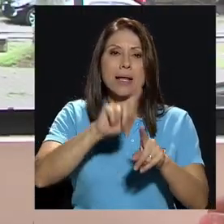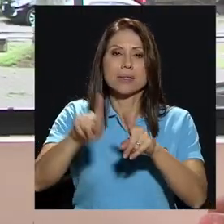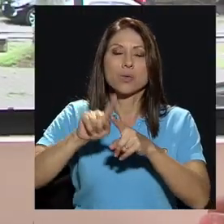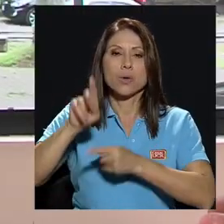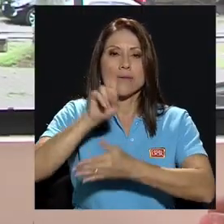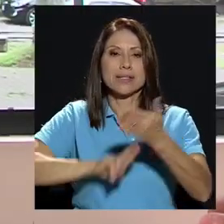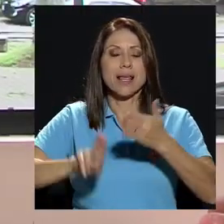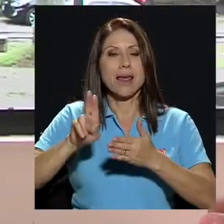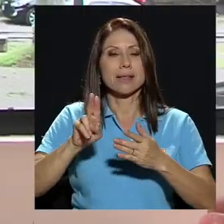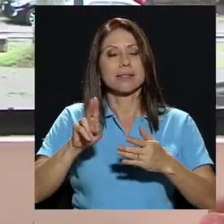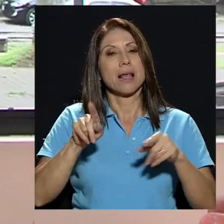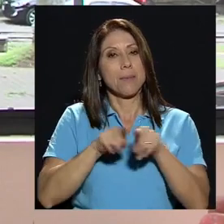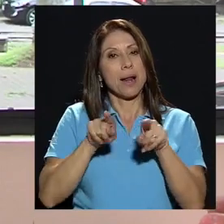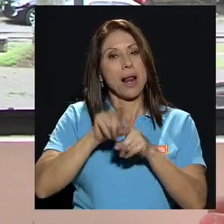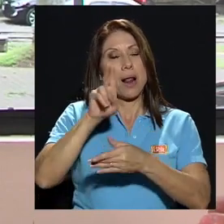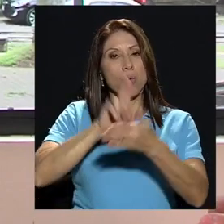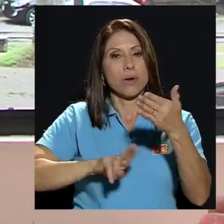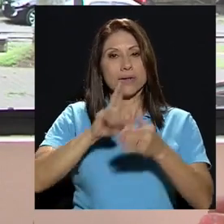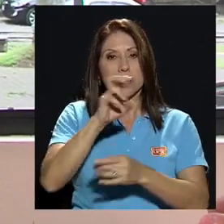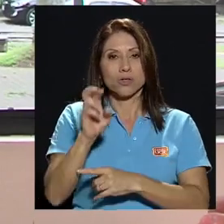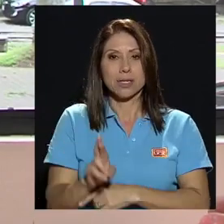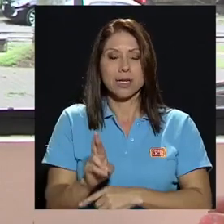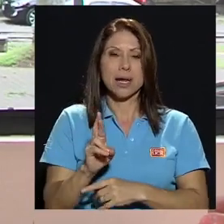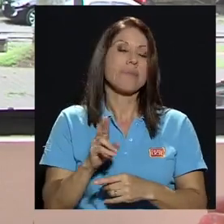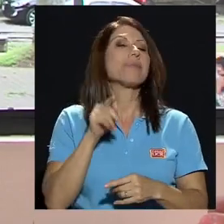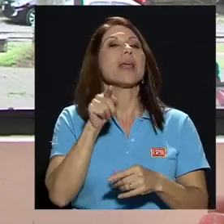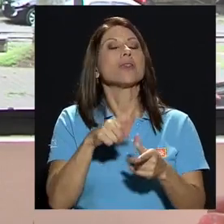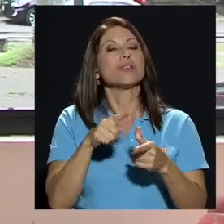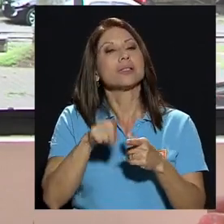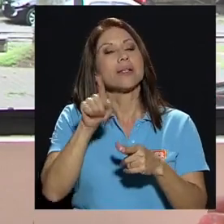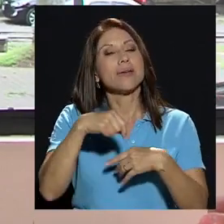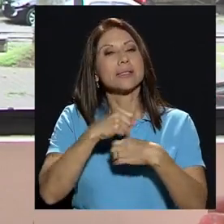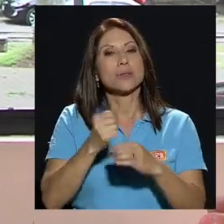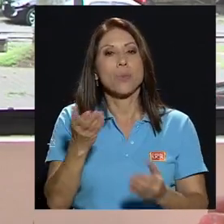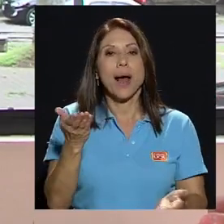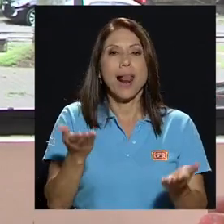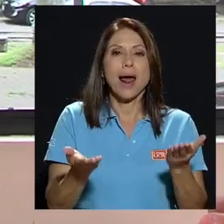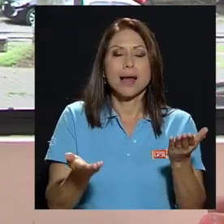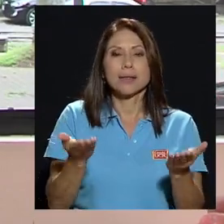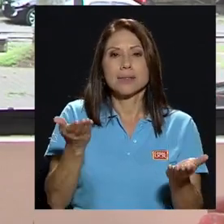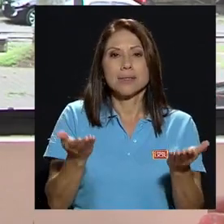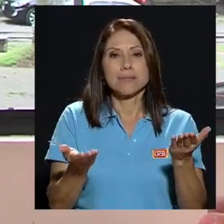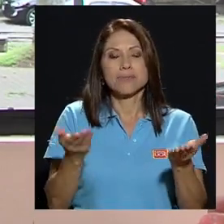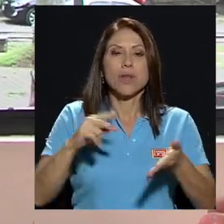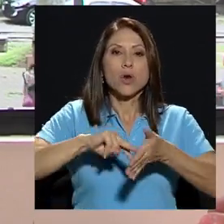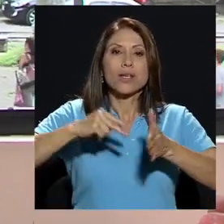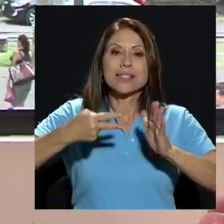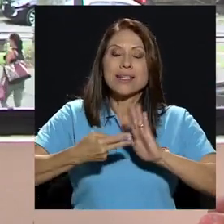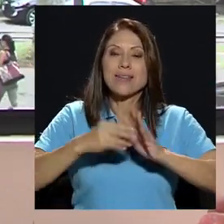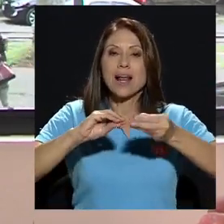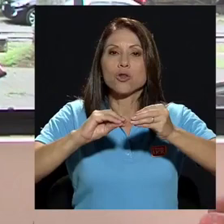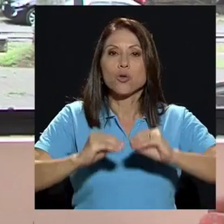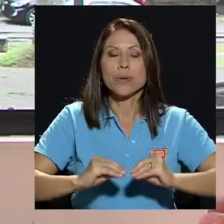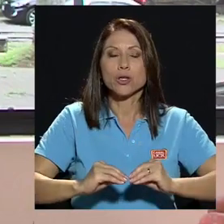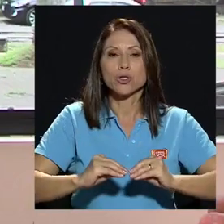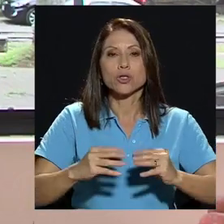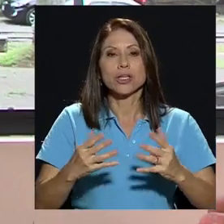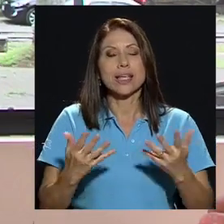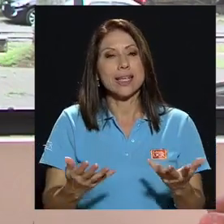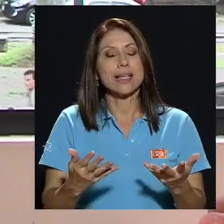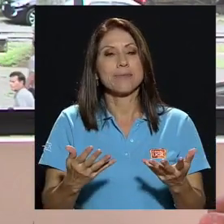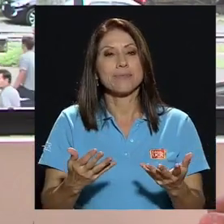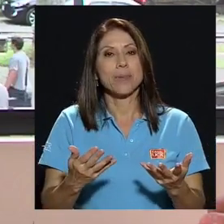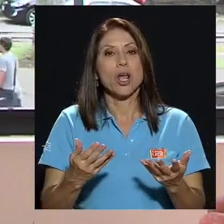universidades y para la Universidad de Costa Rica. Entonces, es parte de todo un balance, el balance en lo que significan los números y